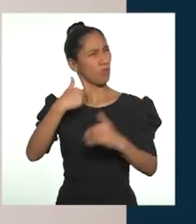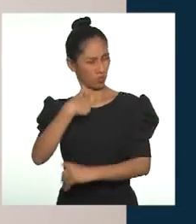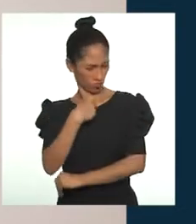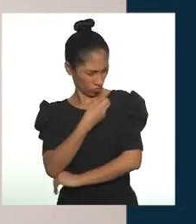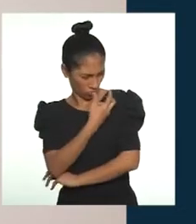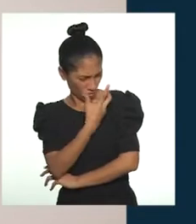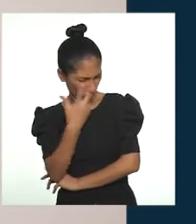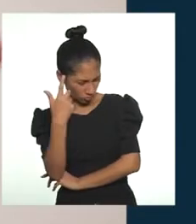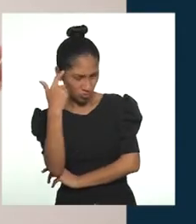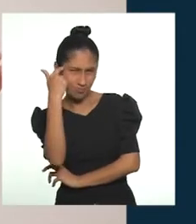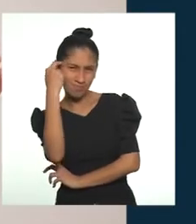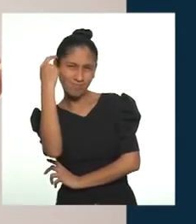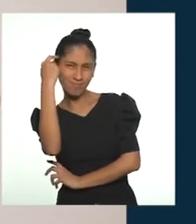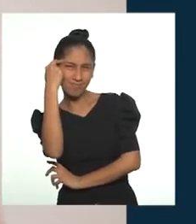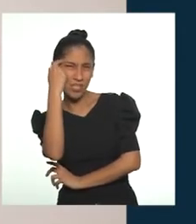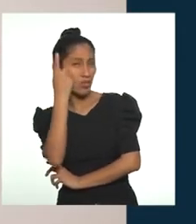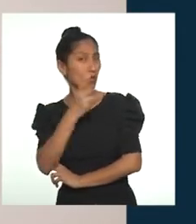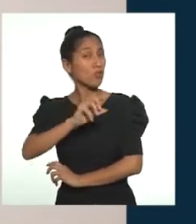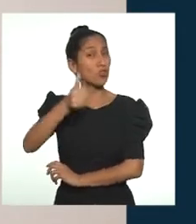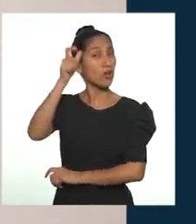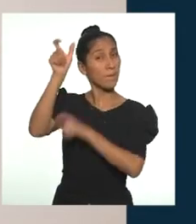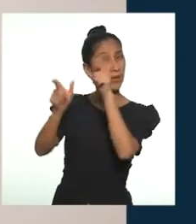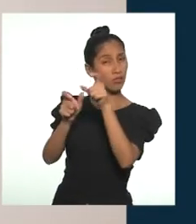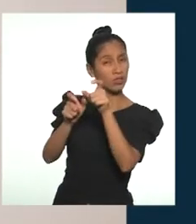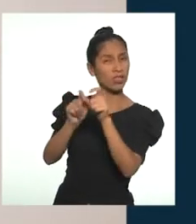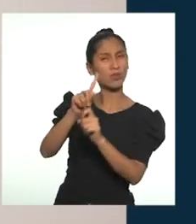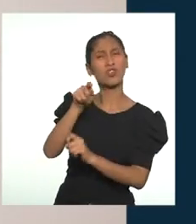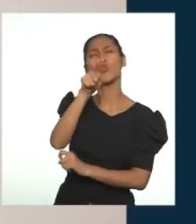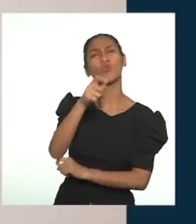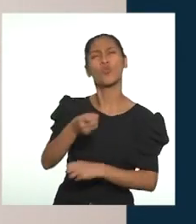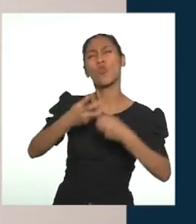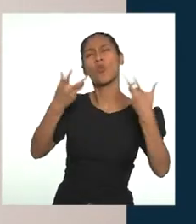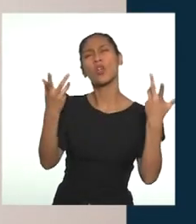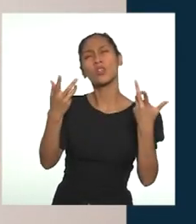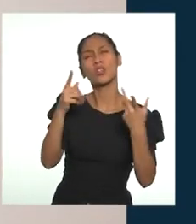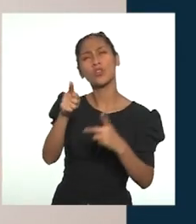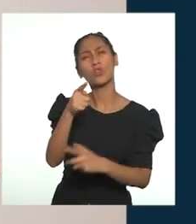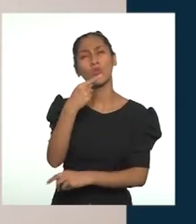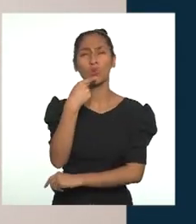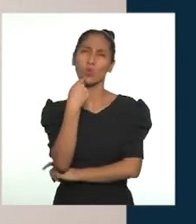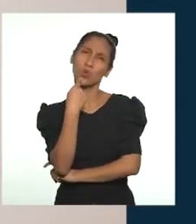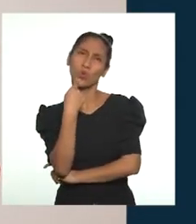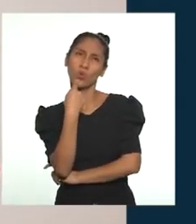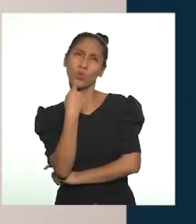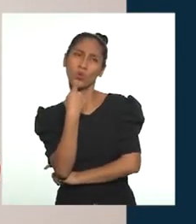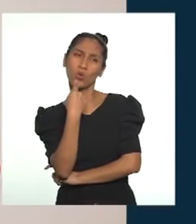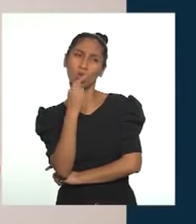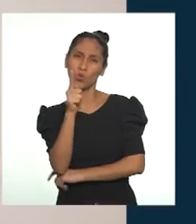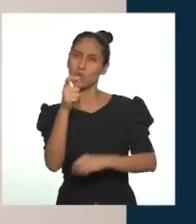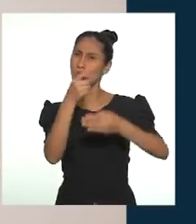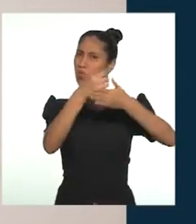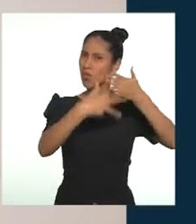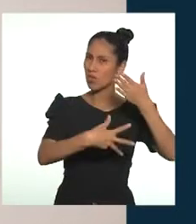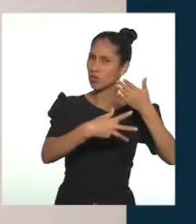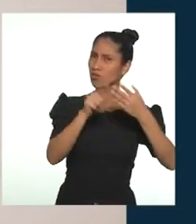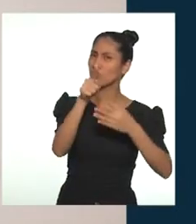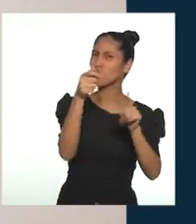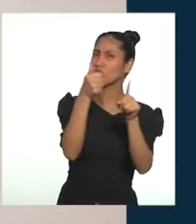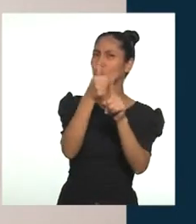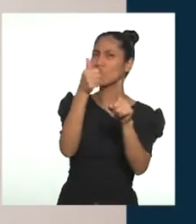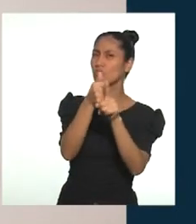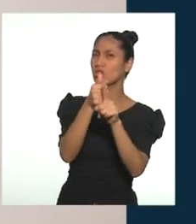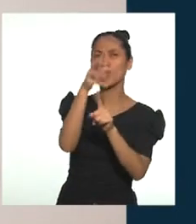concepto. Es como si alguien te preguntara, ¿y cómo eres tú? Y tú tengas que hacer en 10 líneas un texto sobre cómo eres.